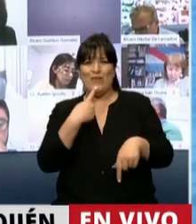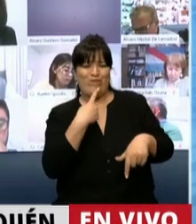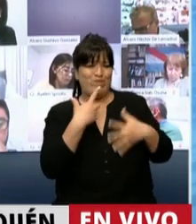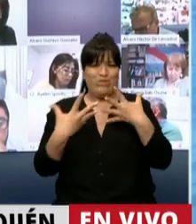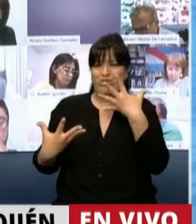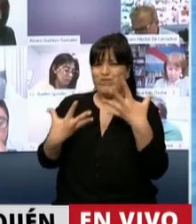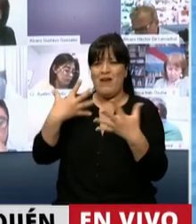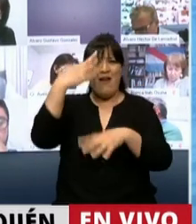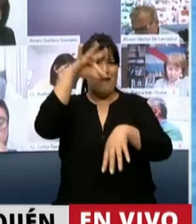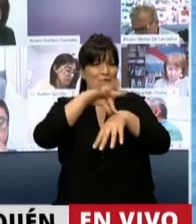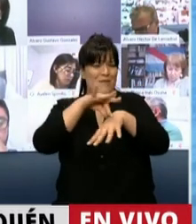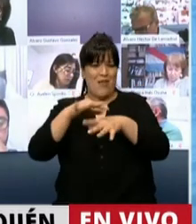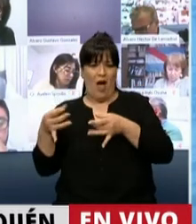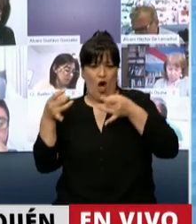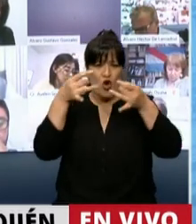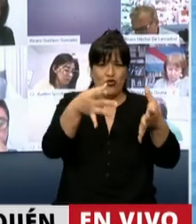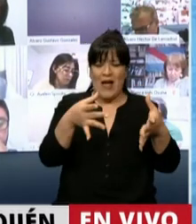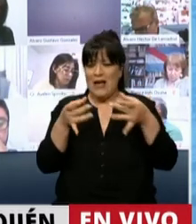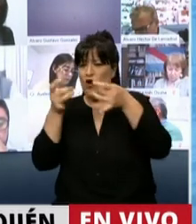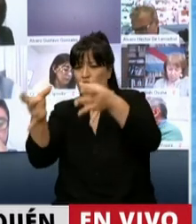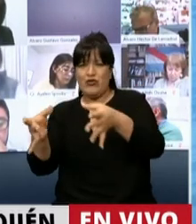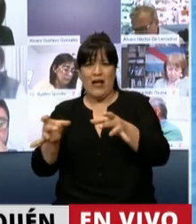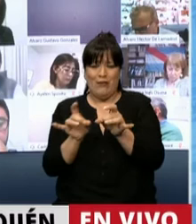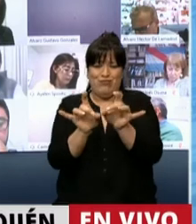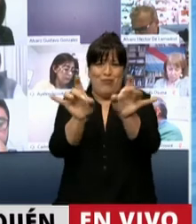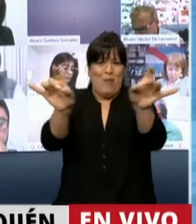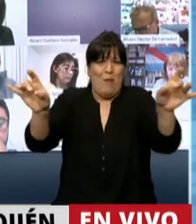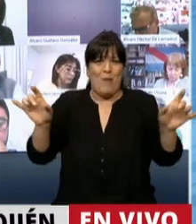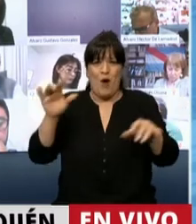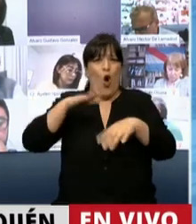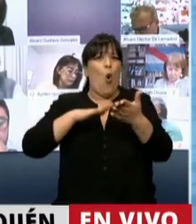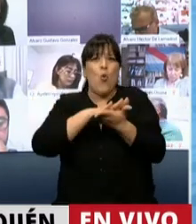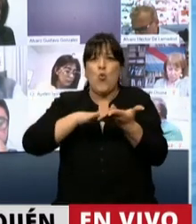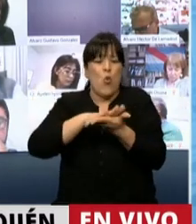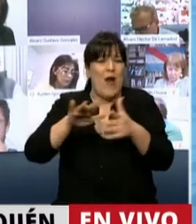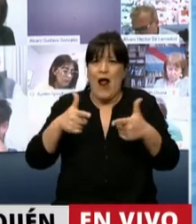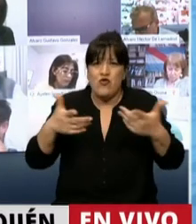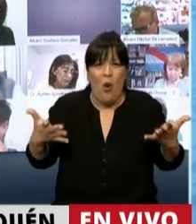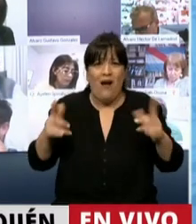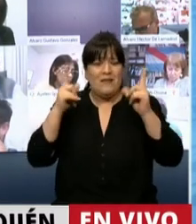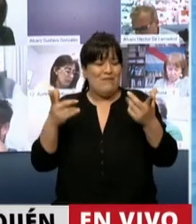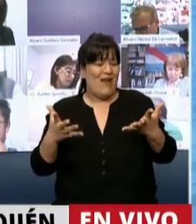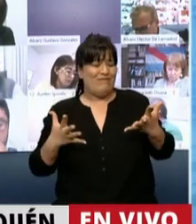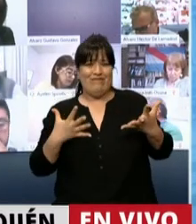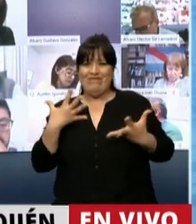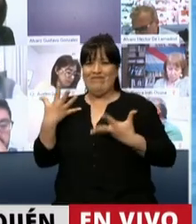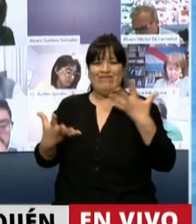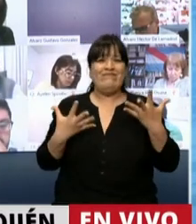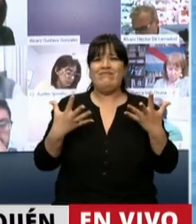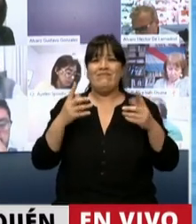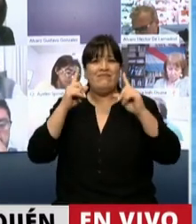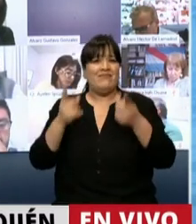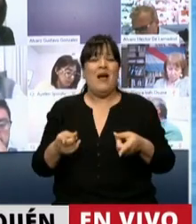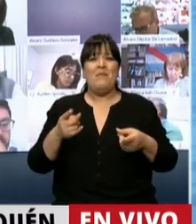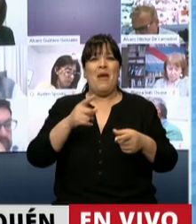Ante la enfermedad que se contagia, que se propaga y no tiene cura. De esa profunda desolación que hace rogarle a Dios hasta